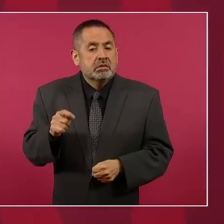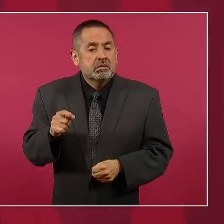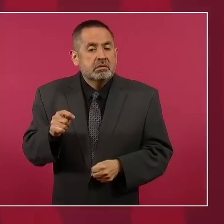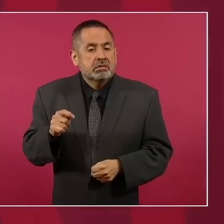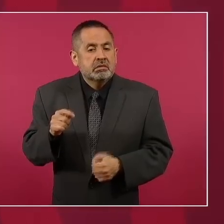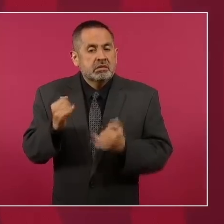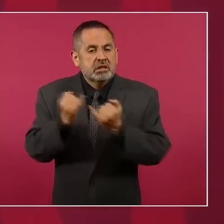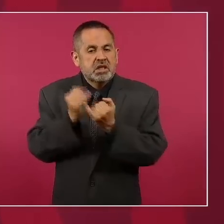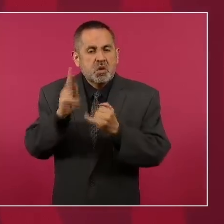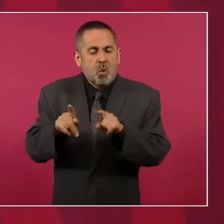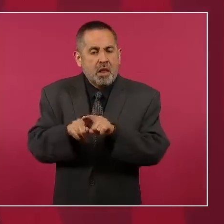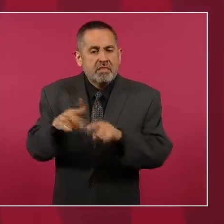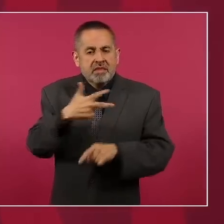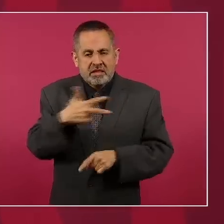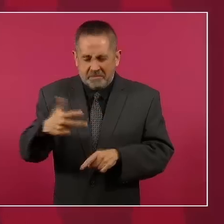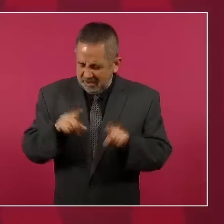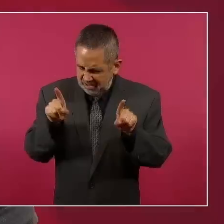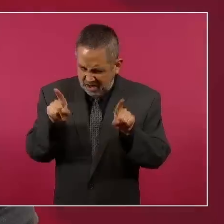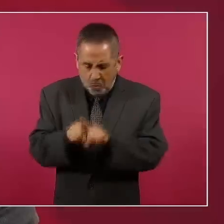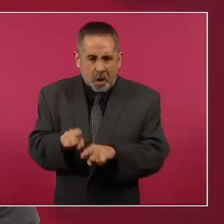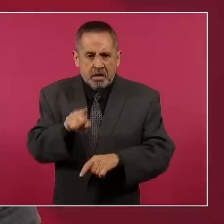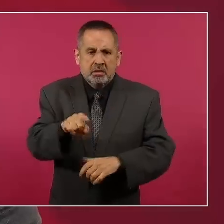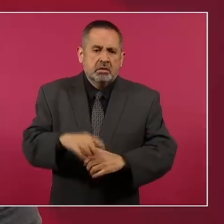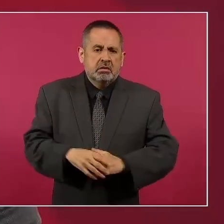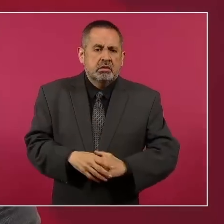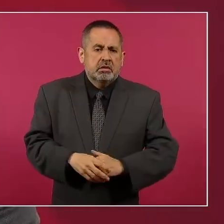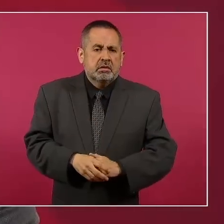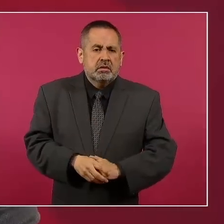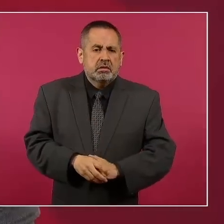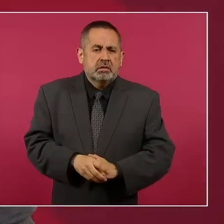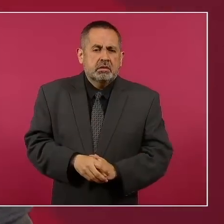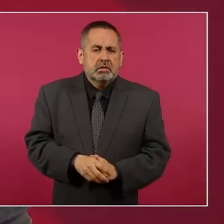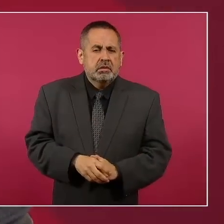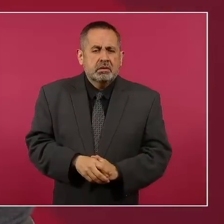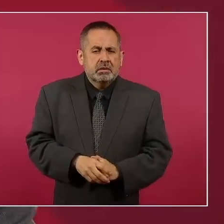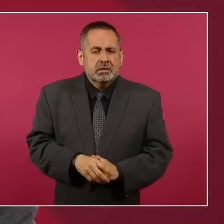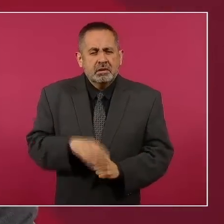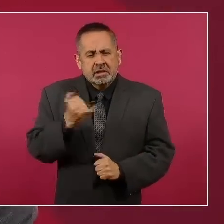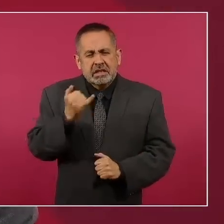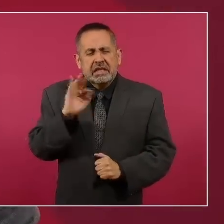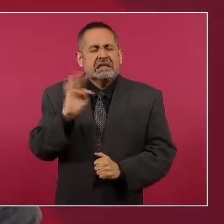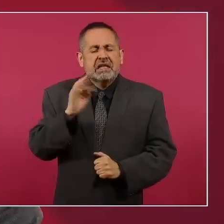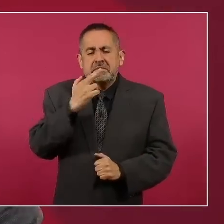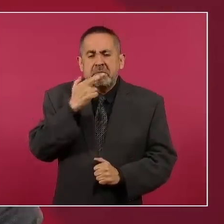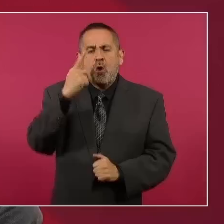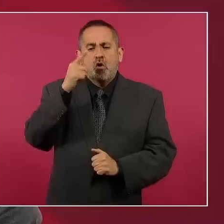el de Dinamarca y puede ser que mejor.